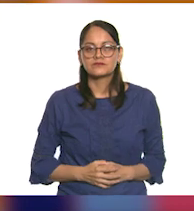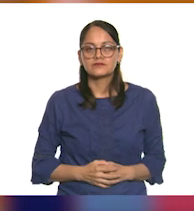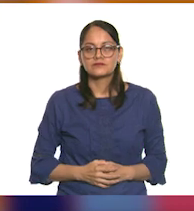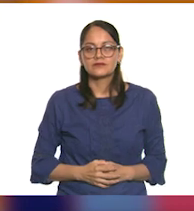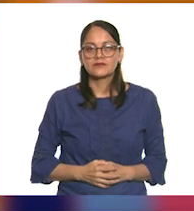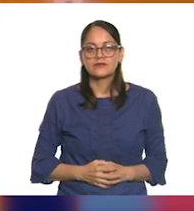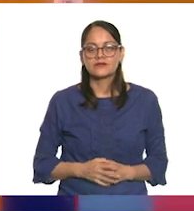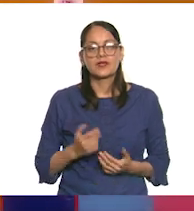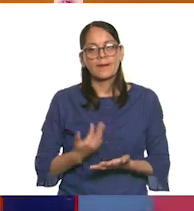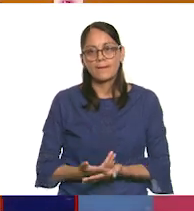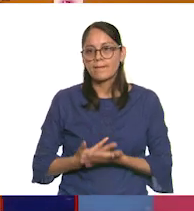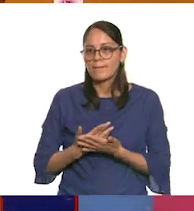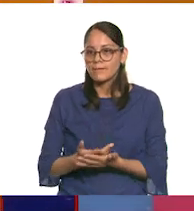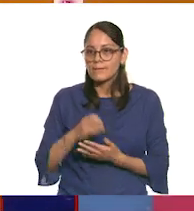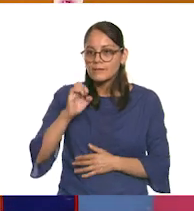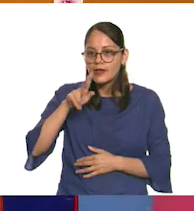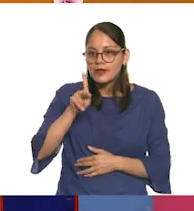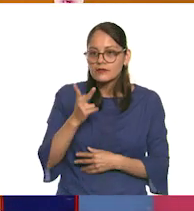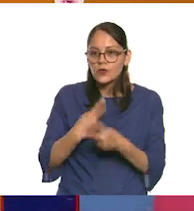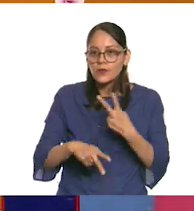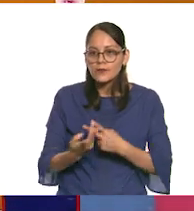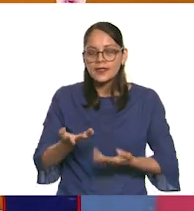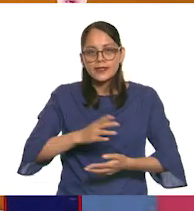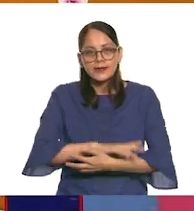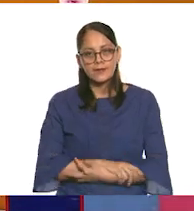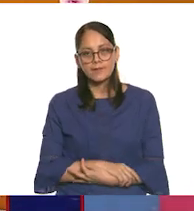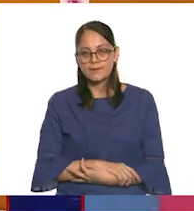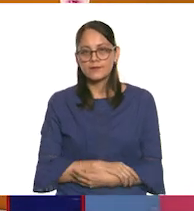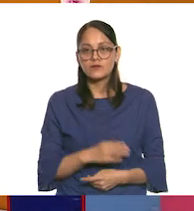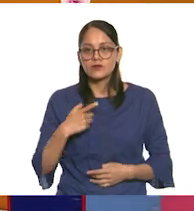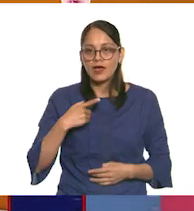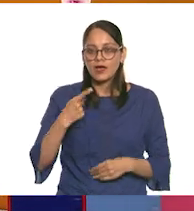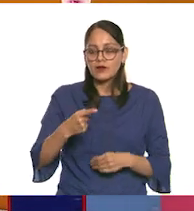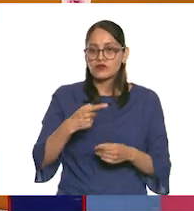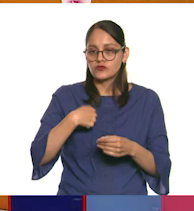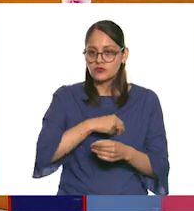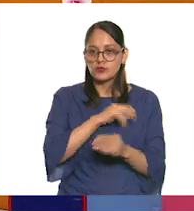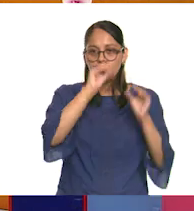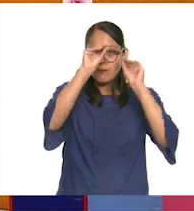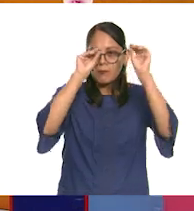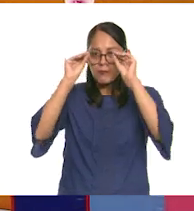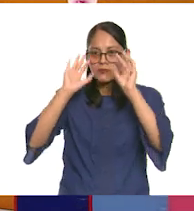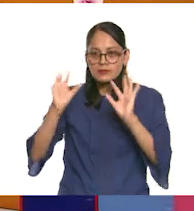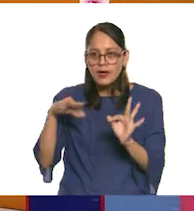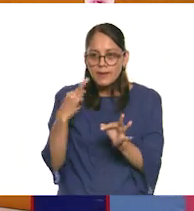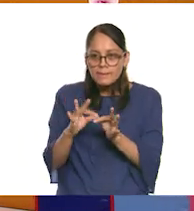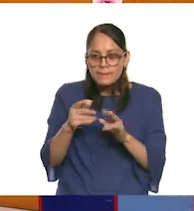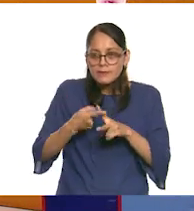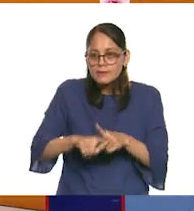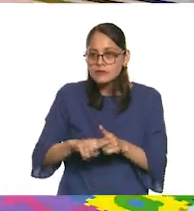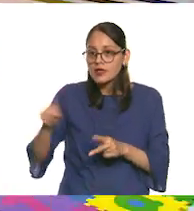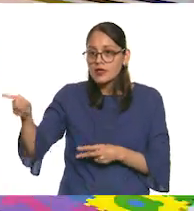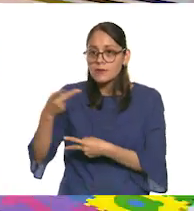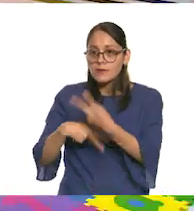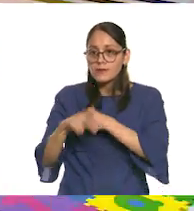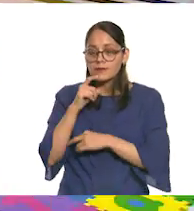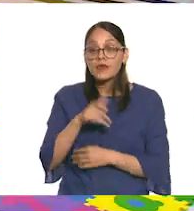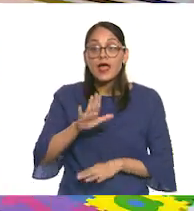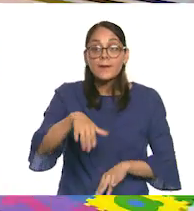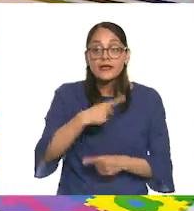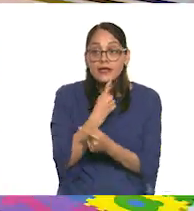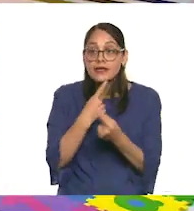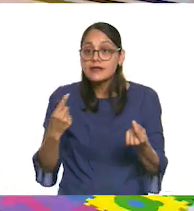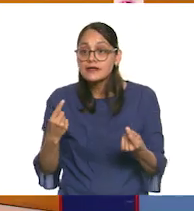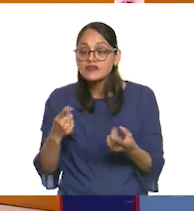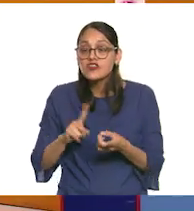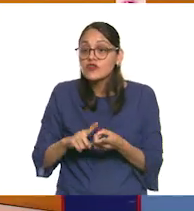Ya llevo un rato esperando, Eric, y no regresa. Ya cuánto avancé de la instalación, y este muchacho no llega. A ver, niñas, niños, ¿dónde